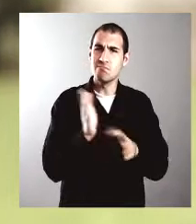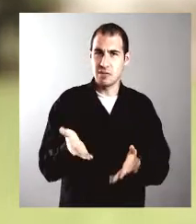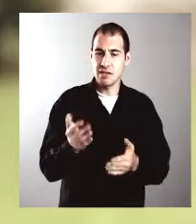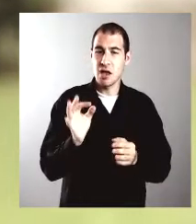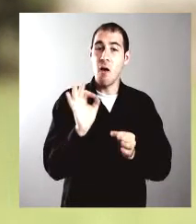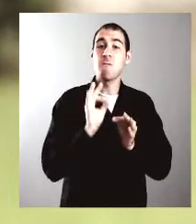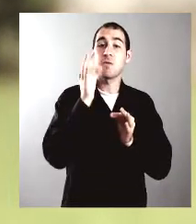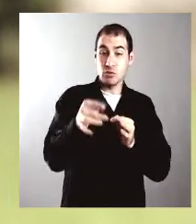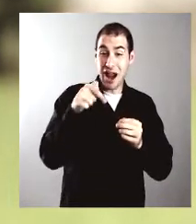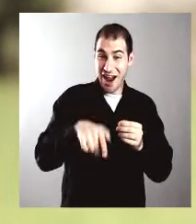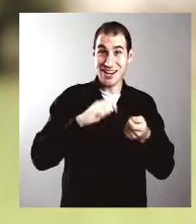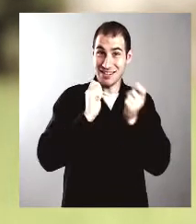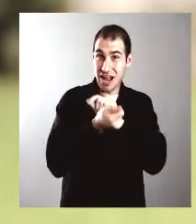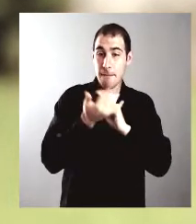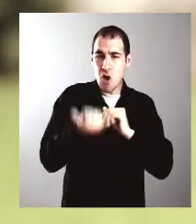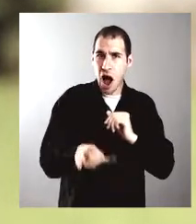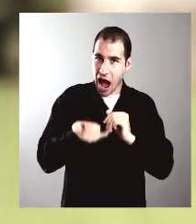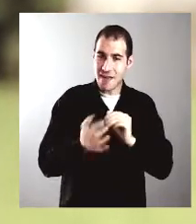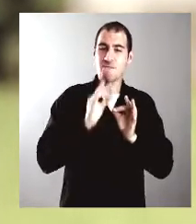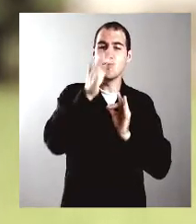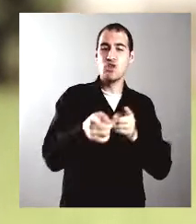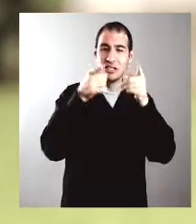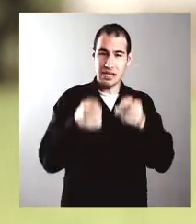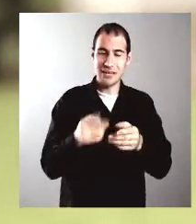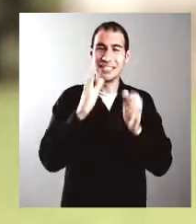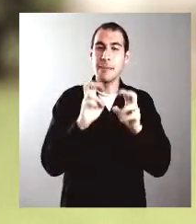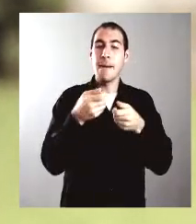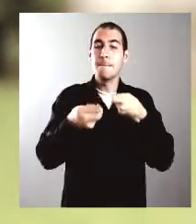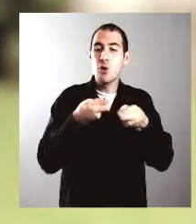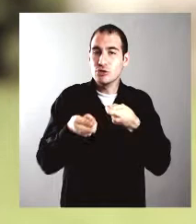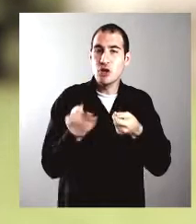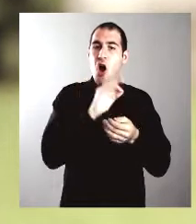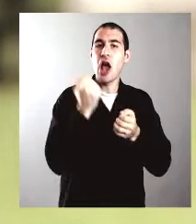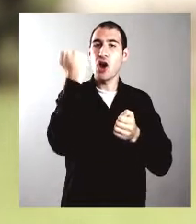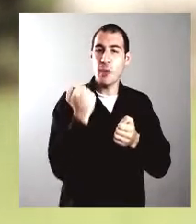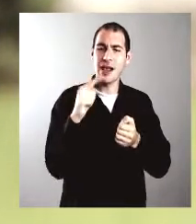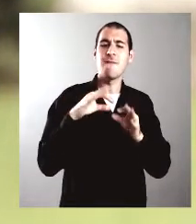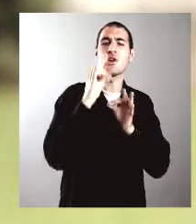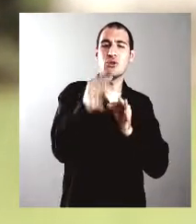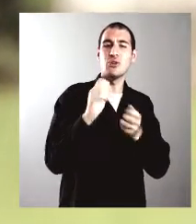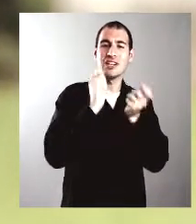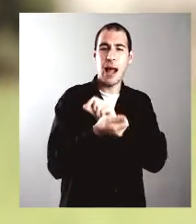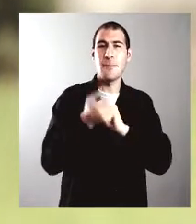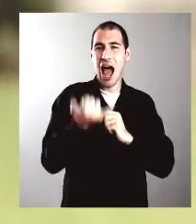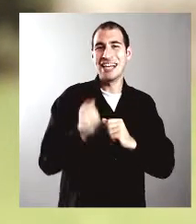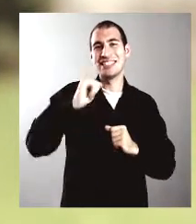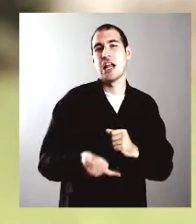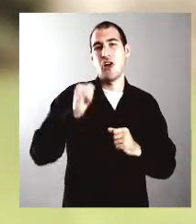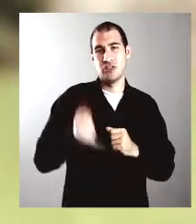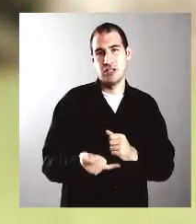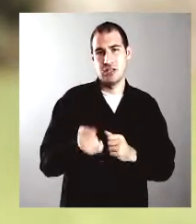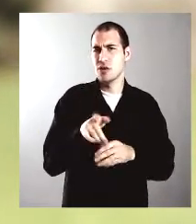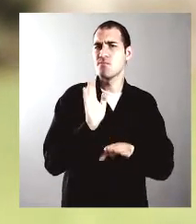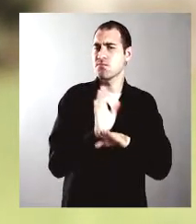cambios, está generando y generará mayores cambios en el mundo productivo y en el mundo económico del futuro. Y esto